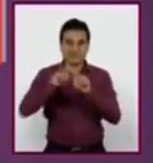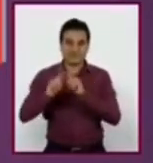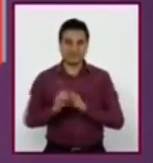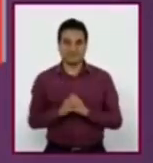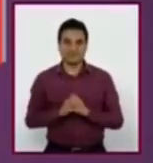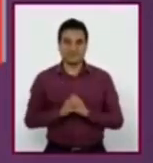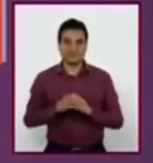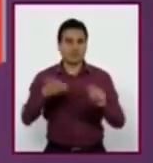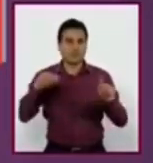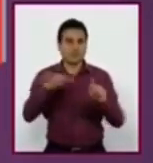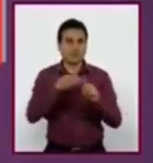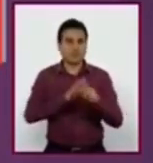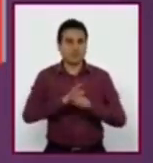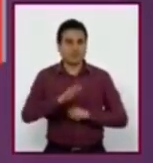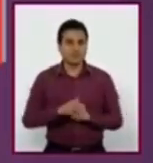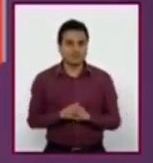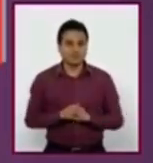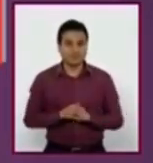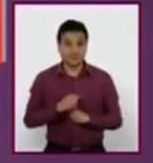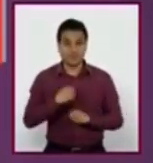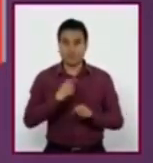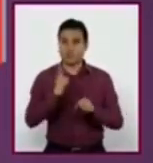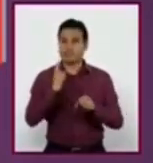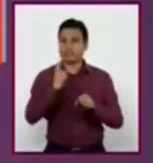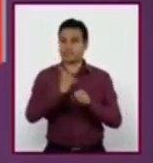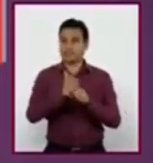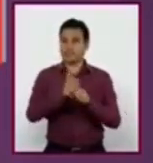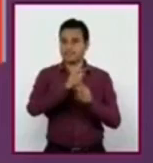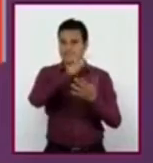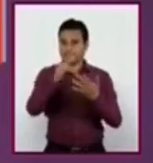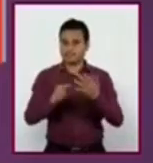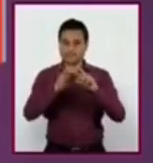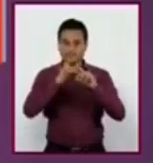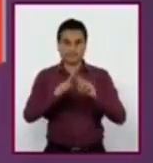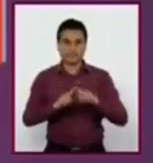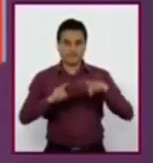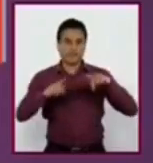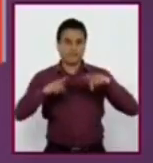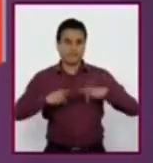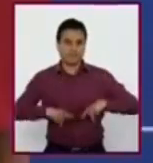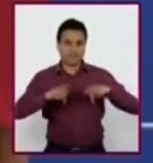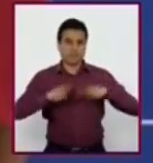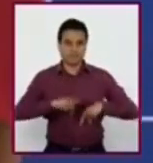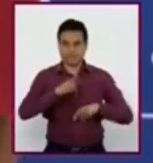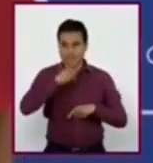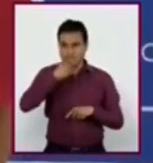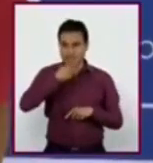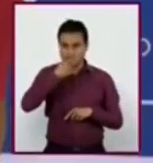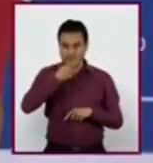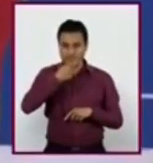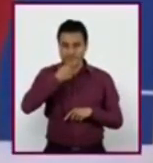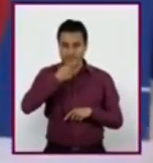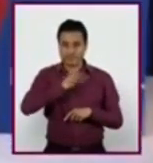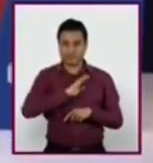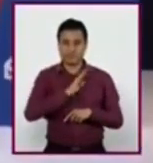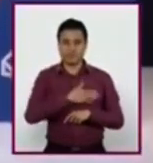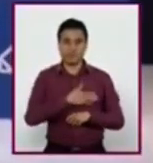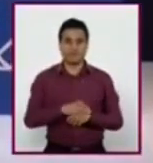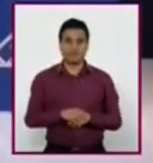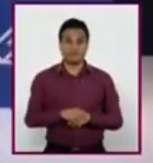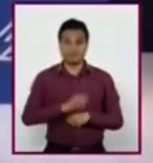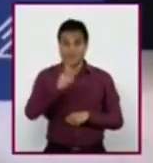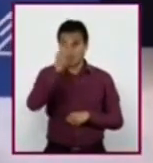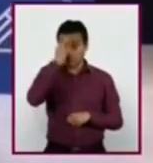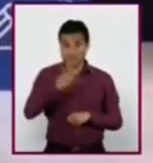Nuestro propósito fue identificar estereotipos asociados a las maneras de hablar español. No olvidemos que no hay forma